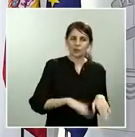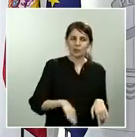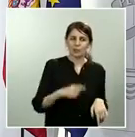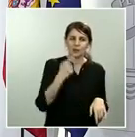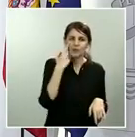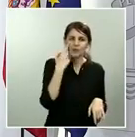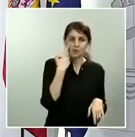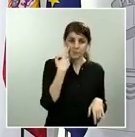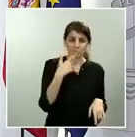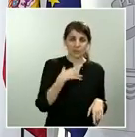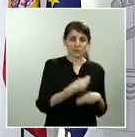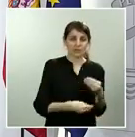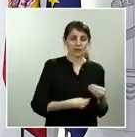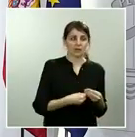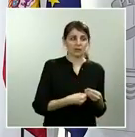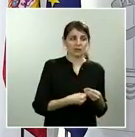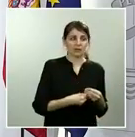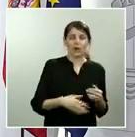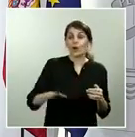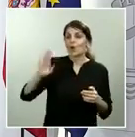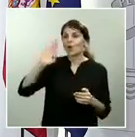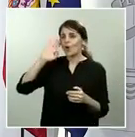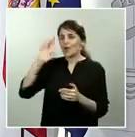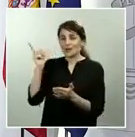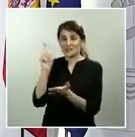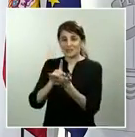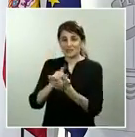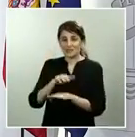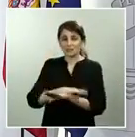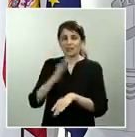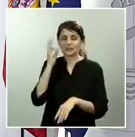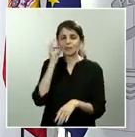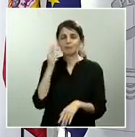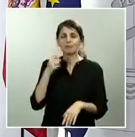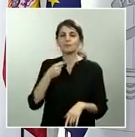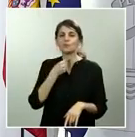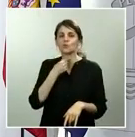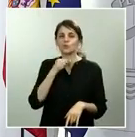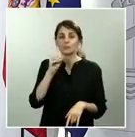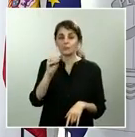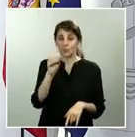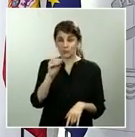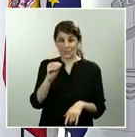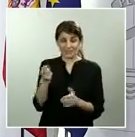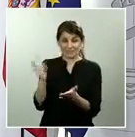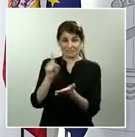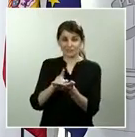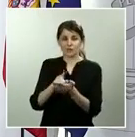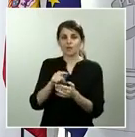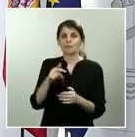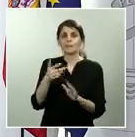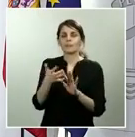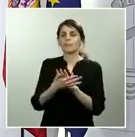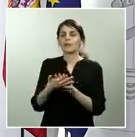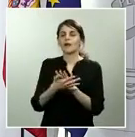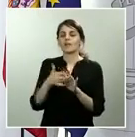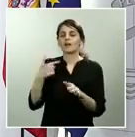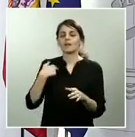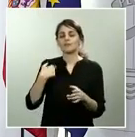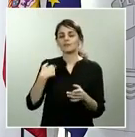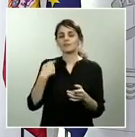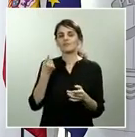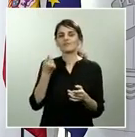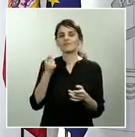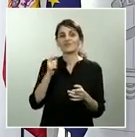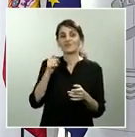Hola de nuevo Ministra me gustaría preguntarle de nuevo sobre la cifra mínima que el gobierno consideraría un éxito para ese